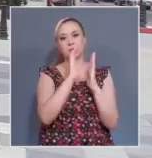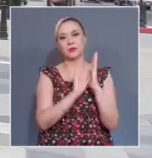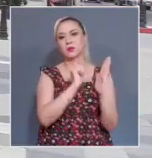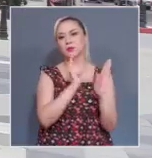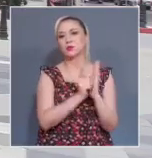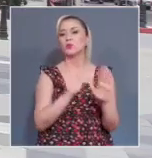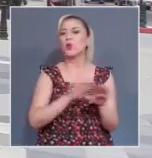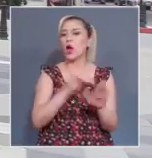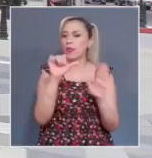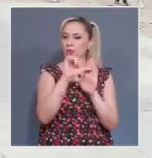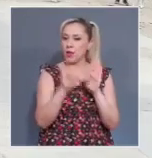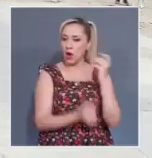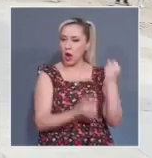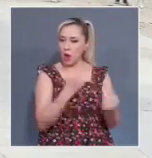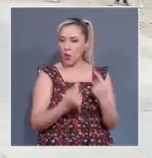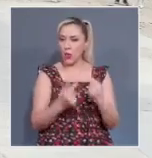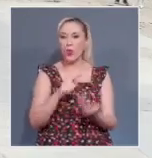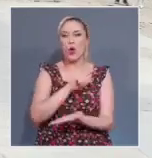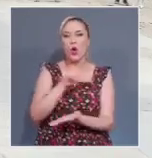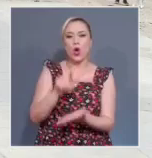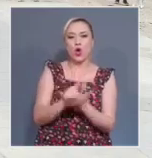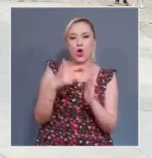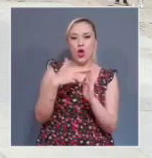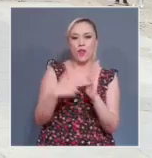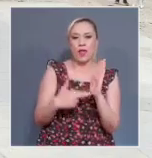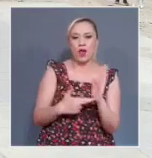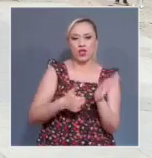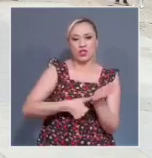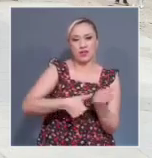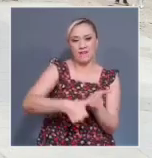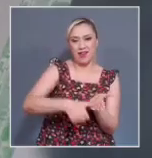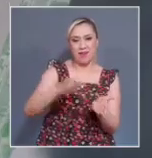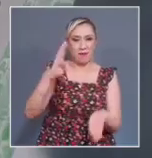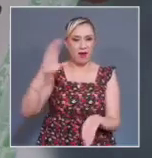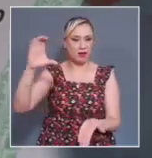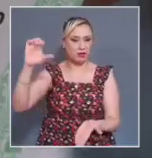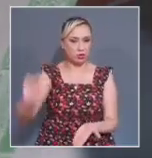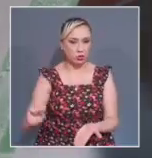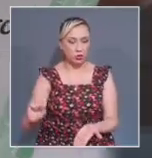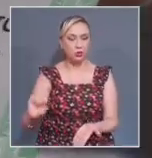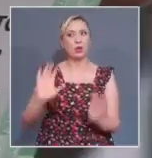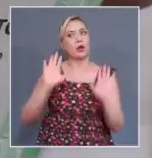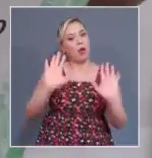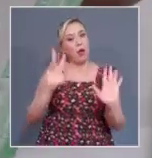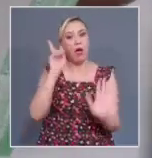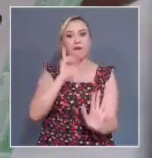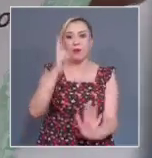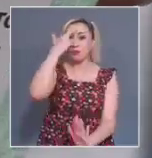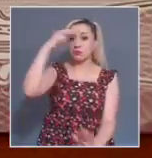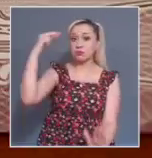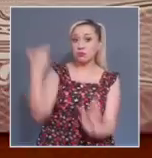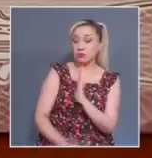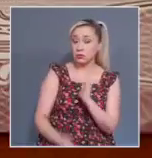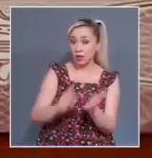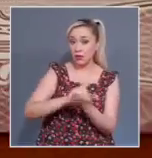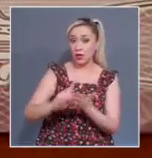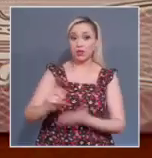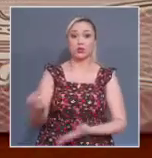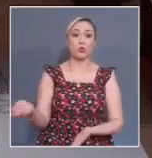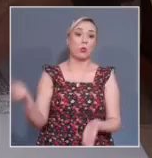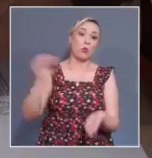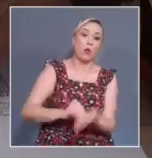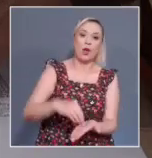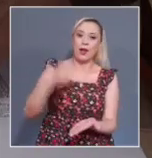Civil de Baja California Sur. El tema análisis es si transgreden los derechos al nombre y a la intimidad y el principio de